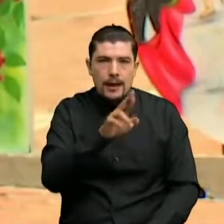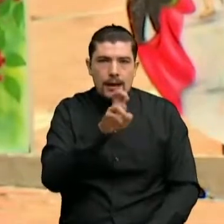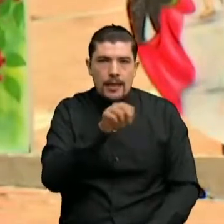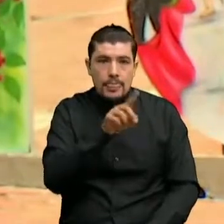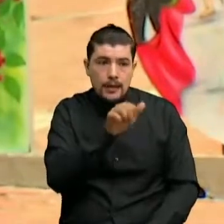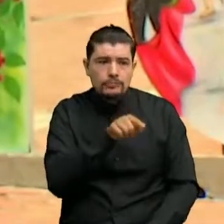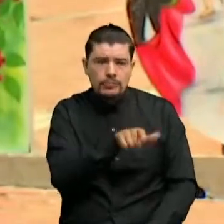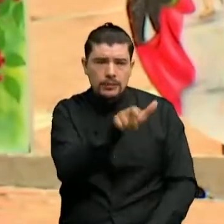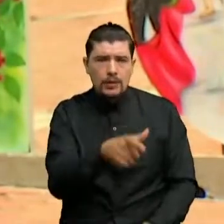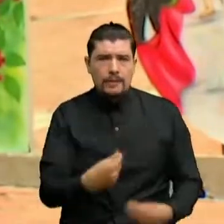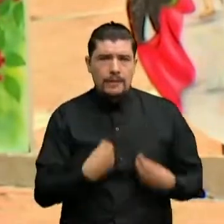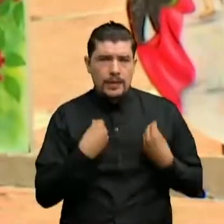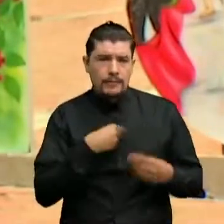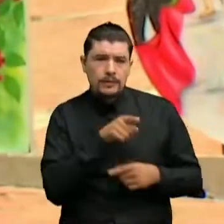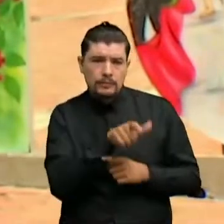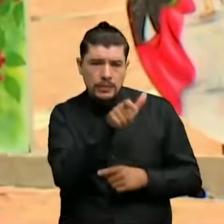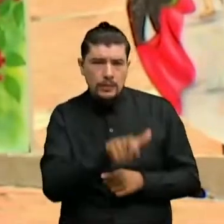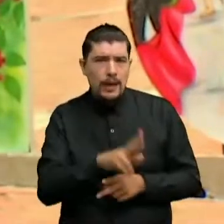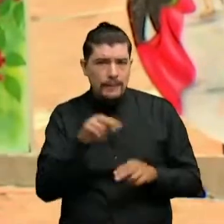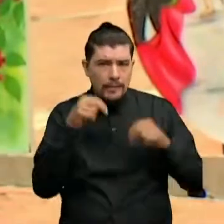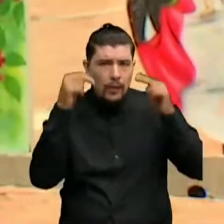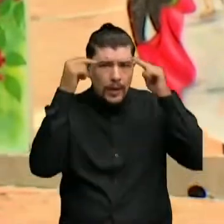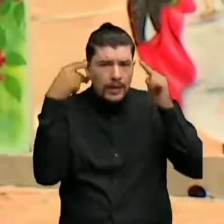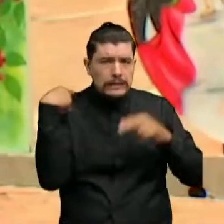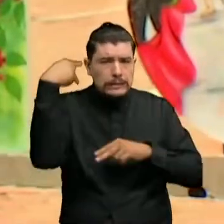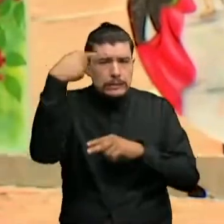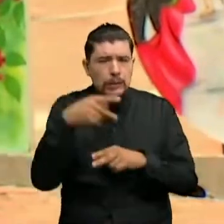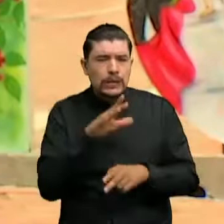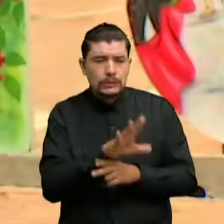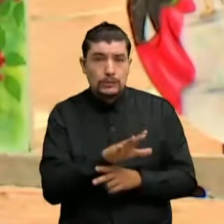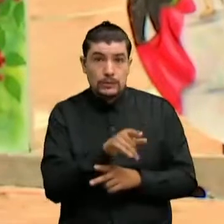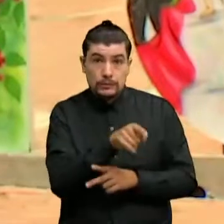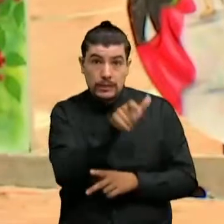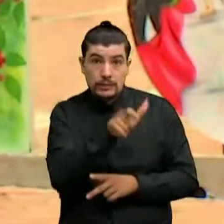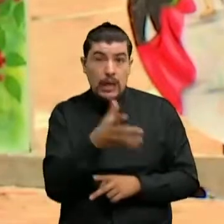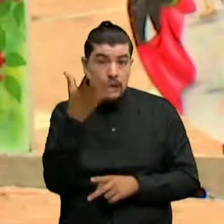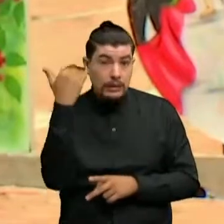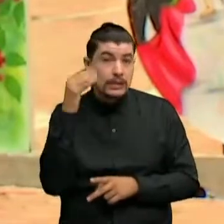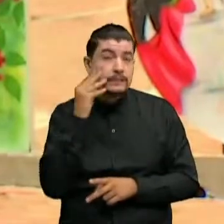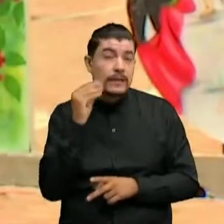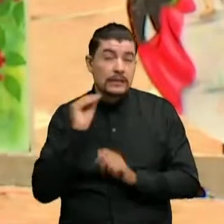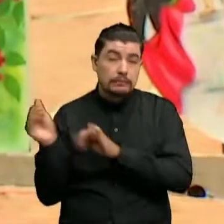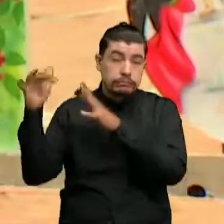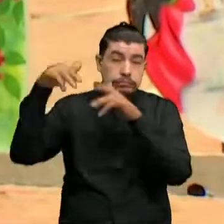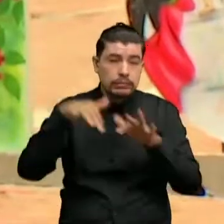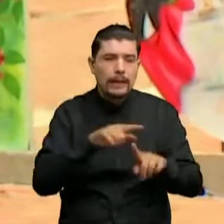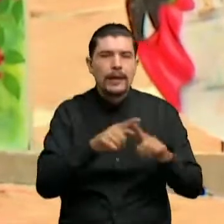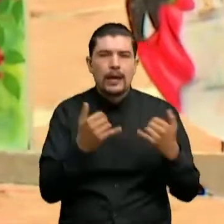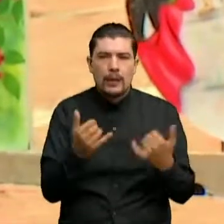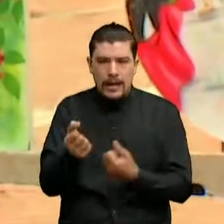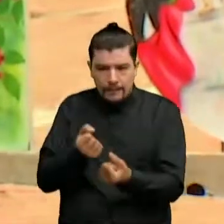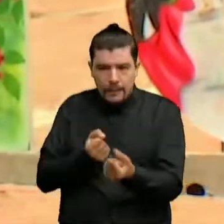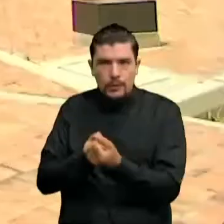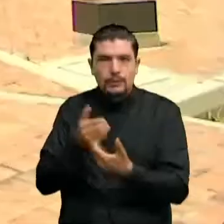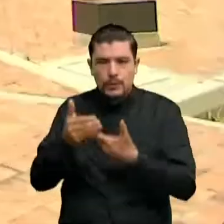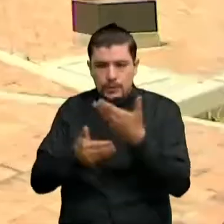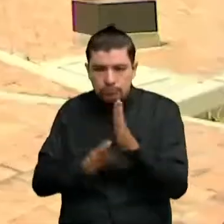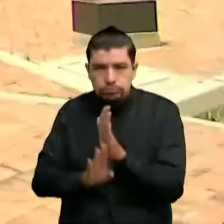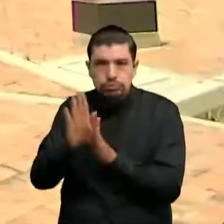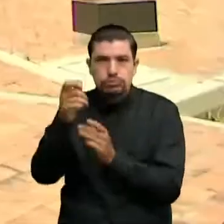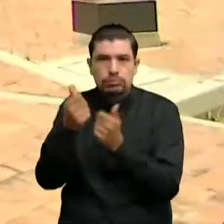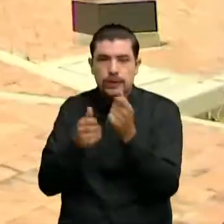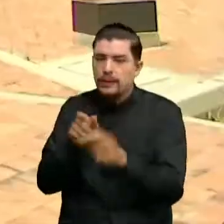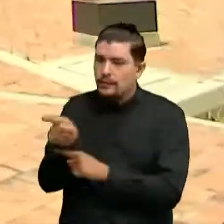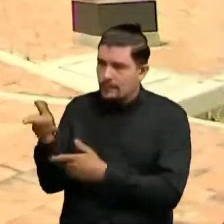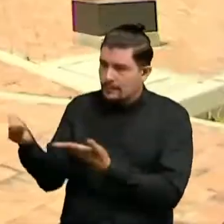de la memoria histórica de Dramalote Una persona que vivió de cerca la tragedia y que desde luego está apoyando todo el proceso de reactivación León